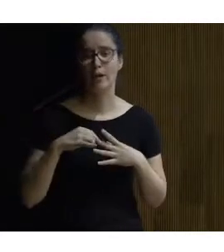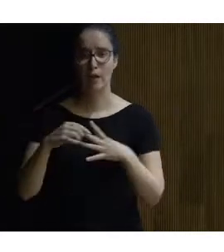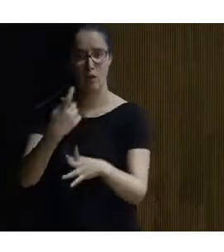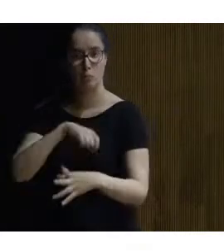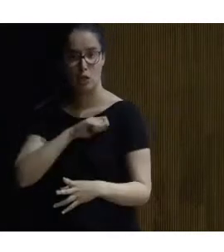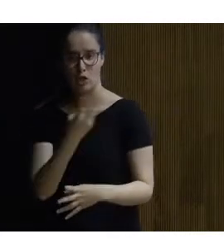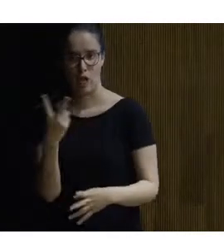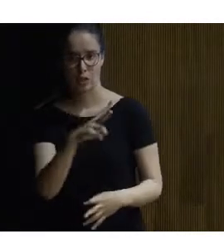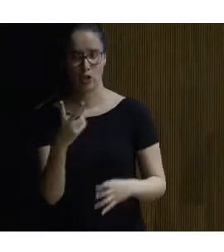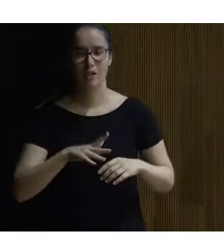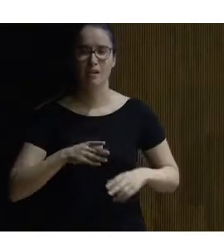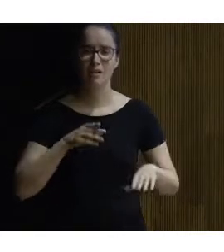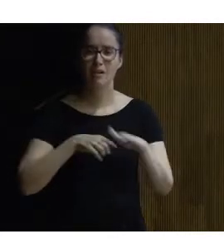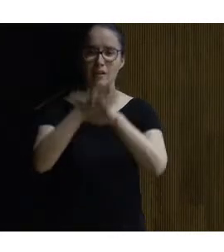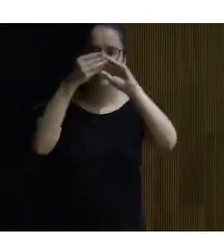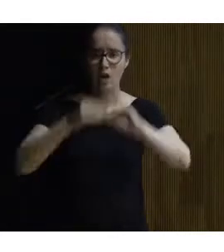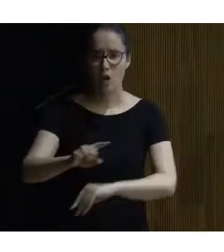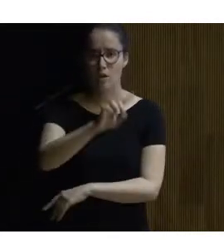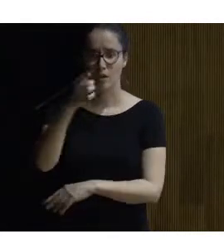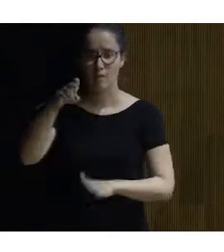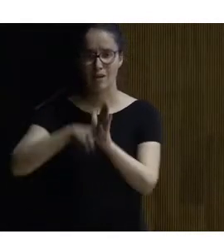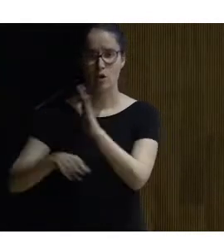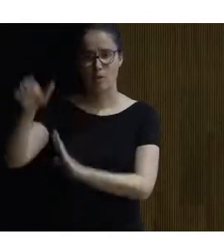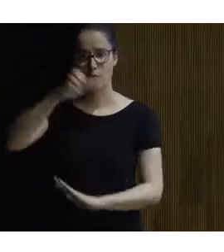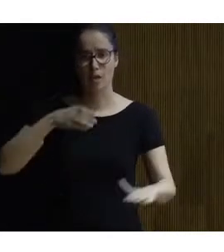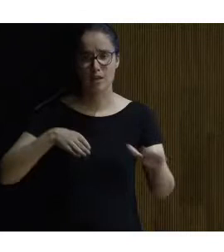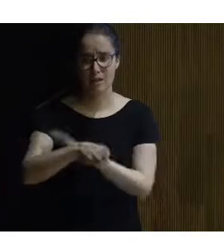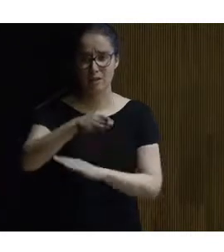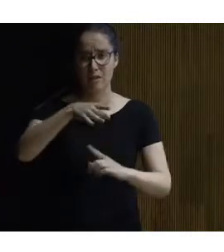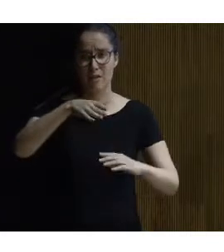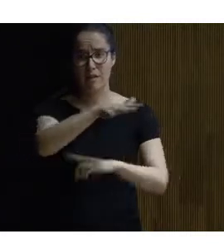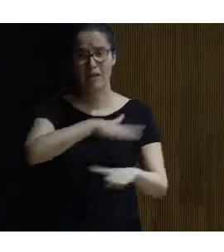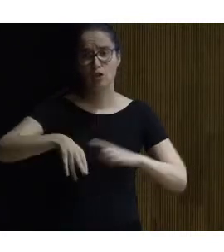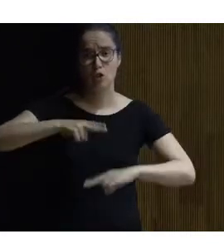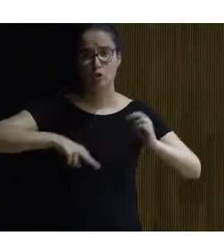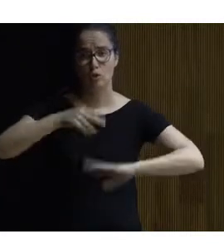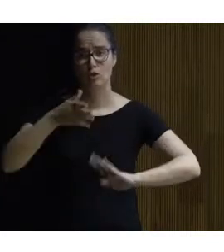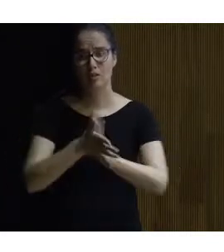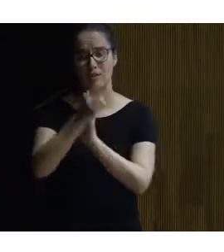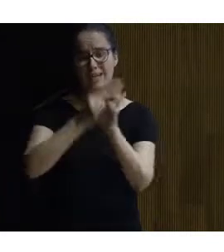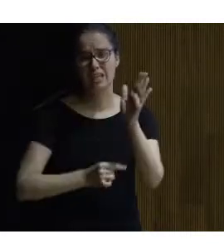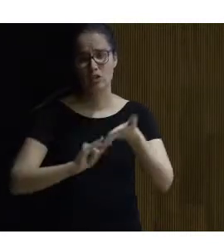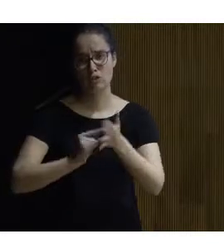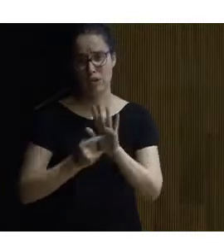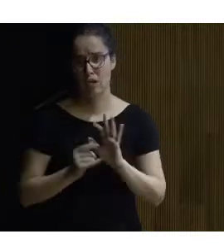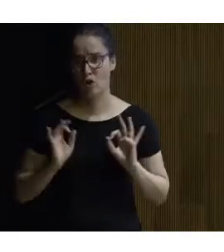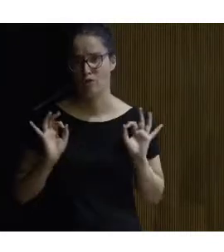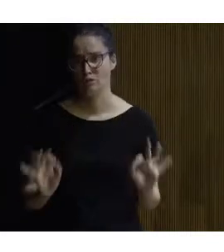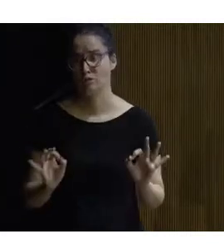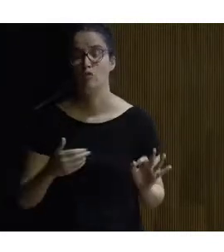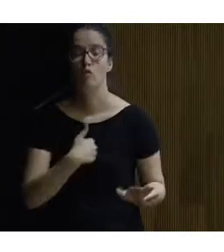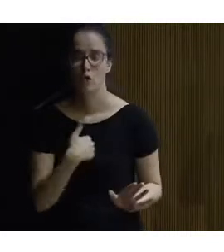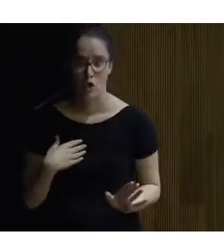español en el desarrollo de la primera norma europea de necesidad de entorno construido donde se dan criterios técnicos y